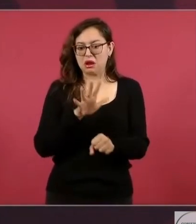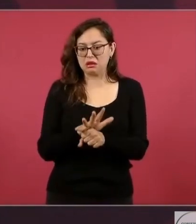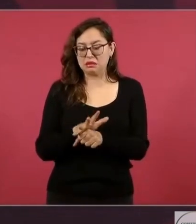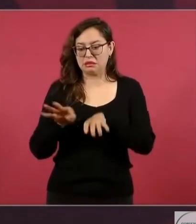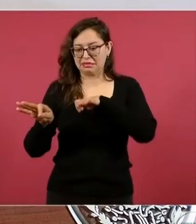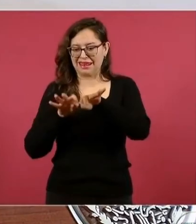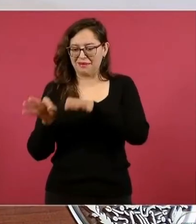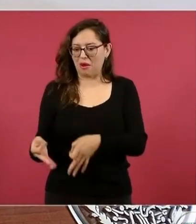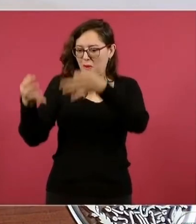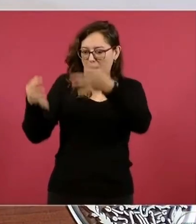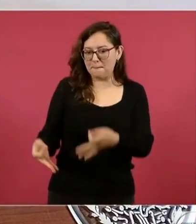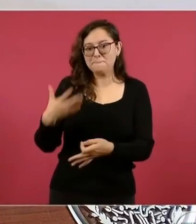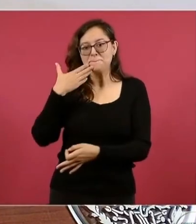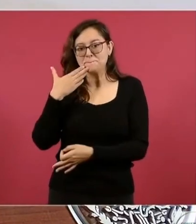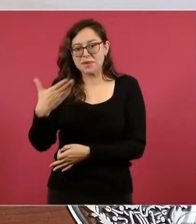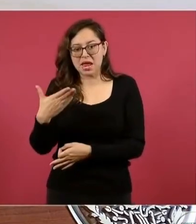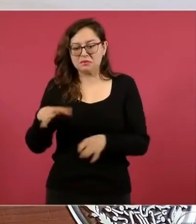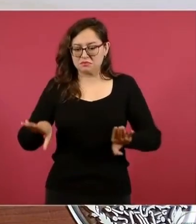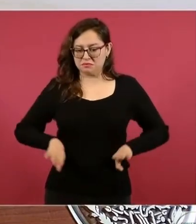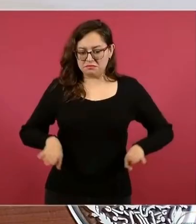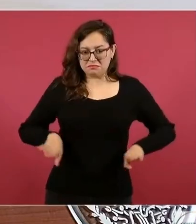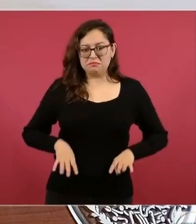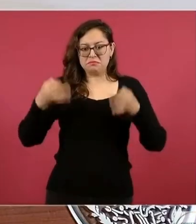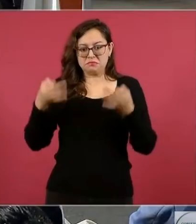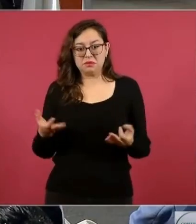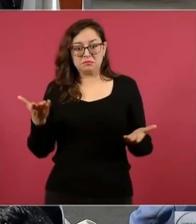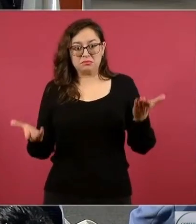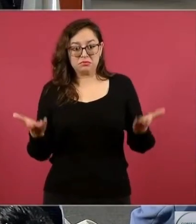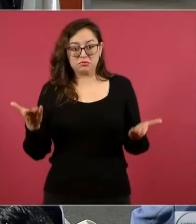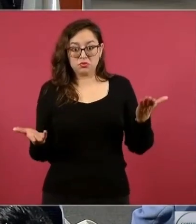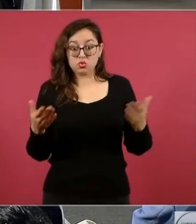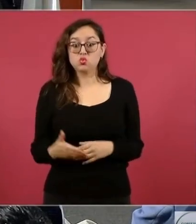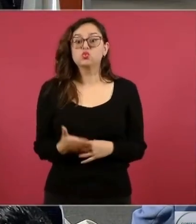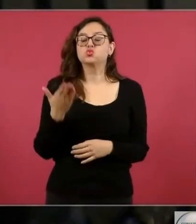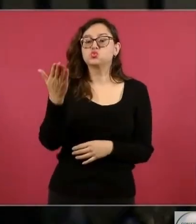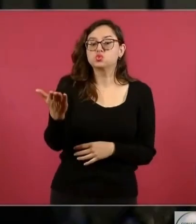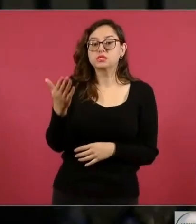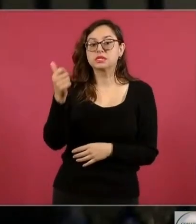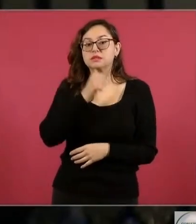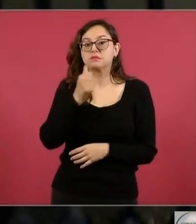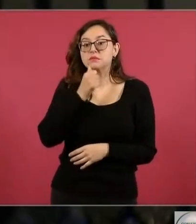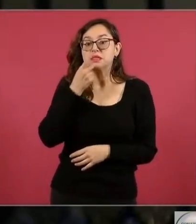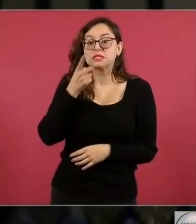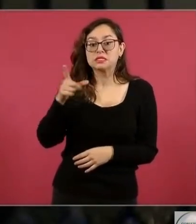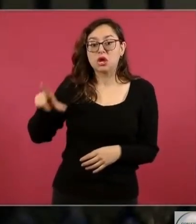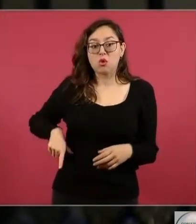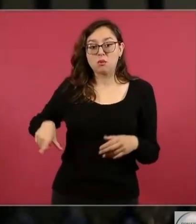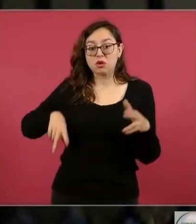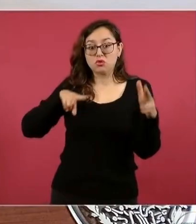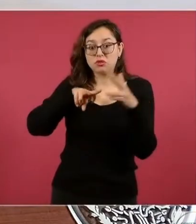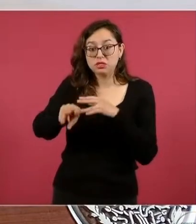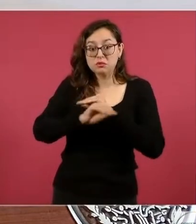y los principios. Usted siempre ha dicho que su gobierno es transparente, ¿qué se negoció